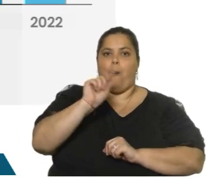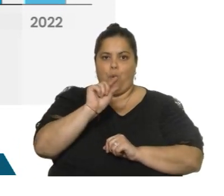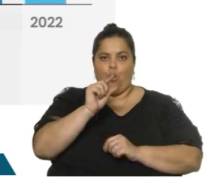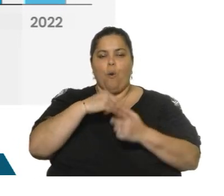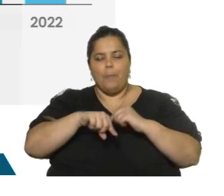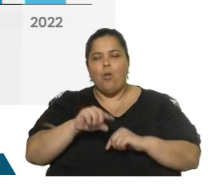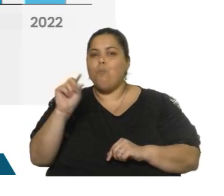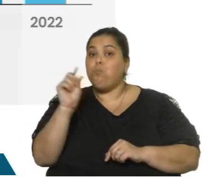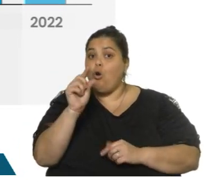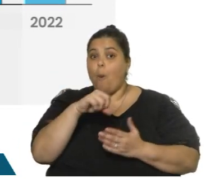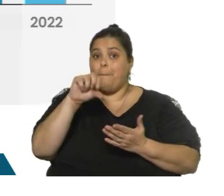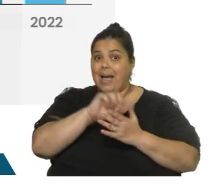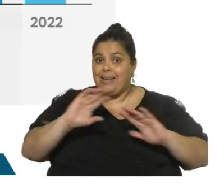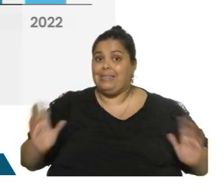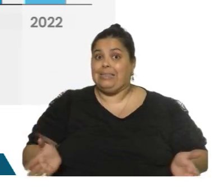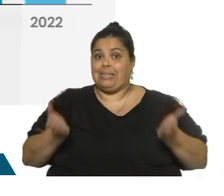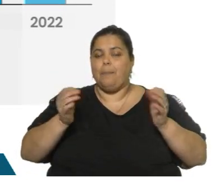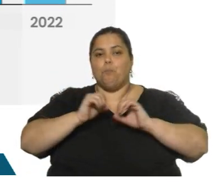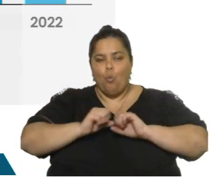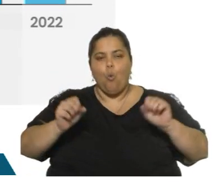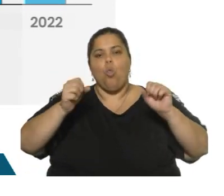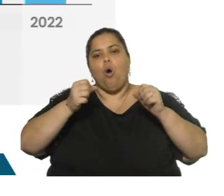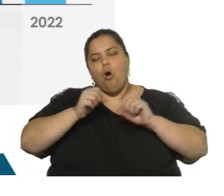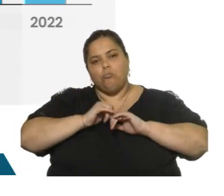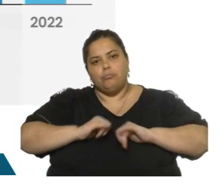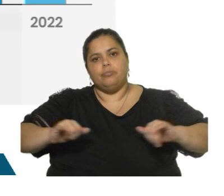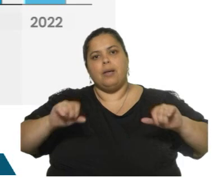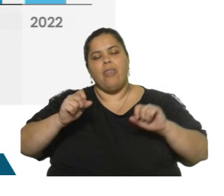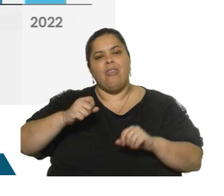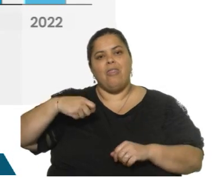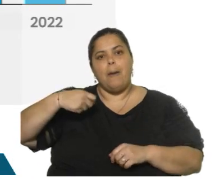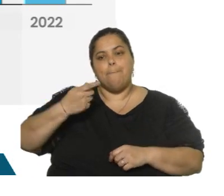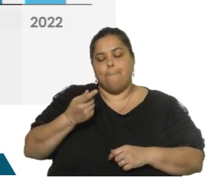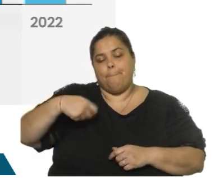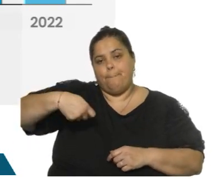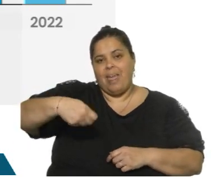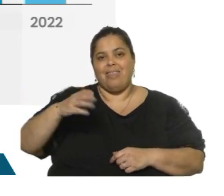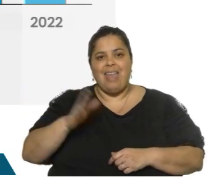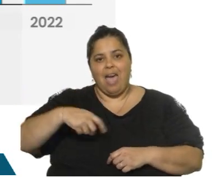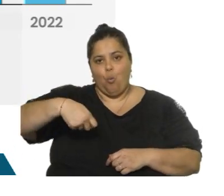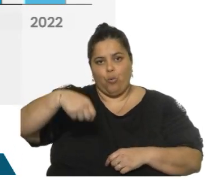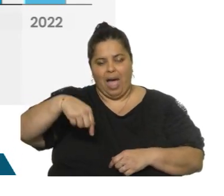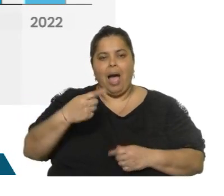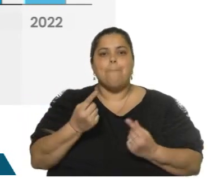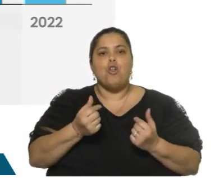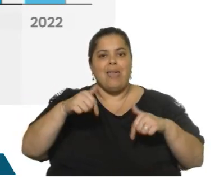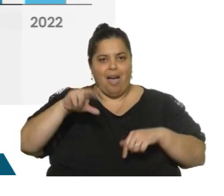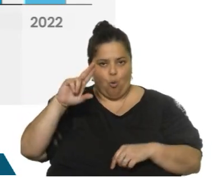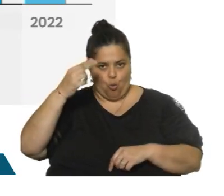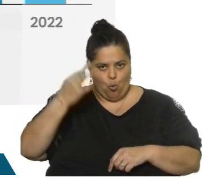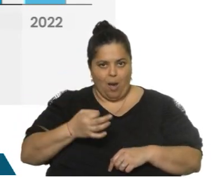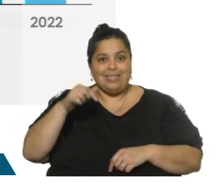pocos países emergentes que pudo emitir en los mercados de deuda en su propia moneda, Uruguay, durante la pandemia. Y eso es